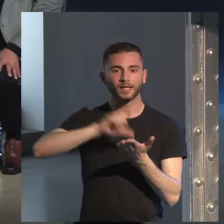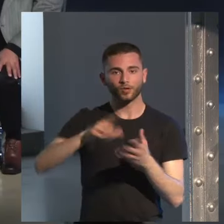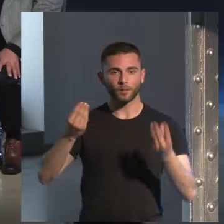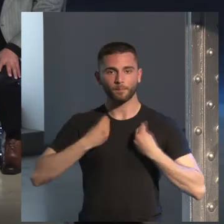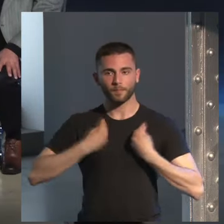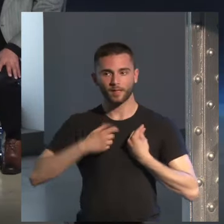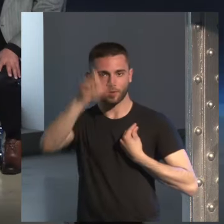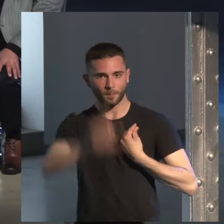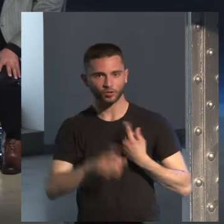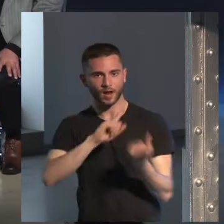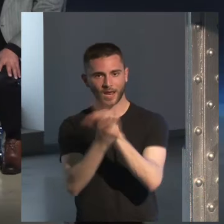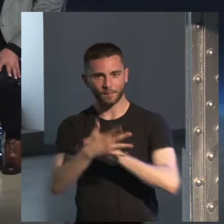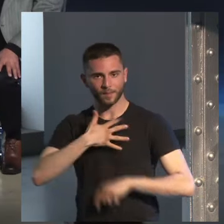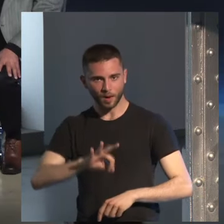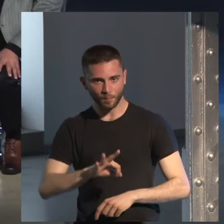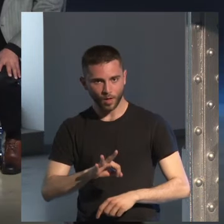algo pretencioso decirlo?